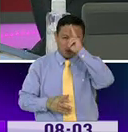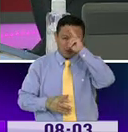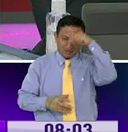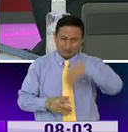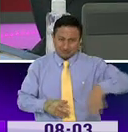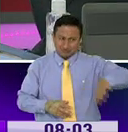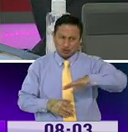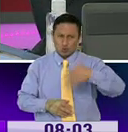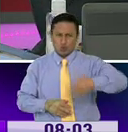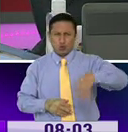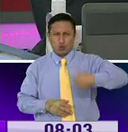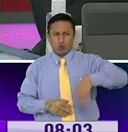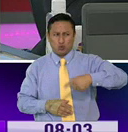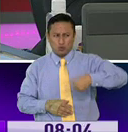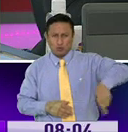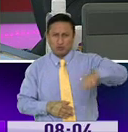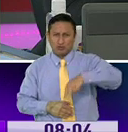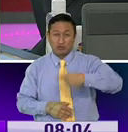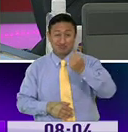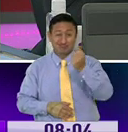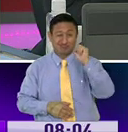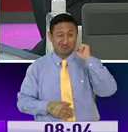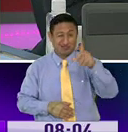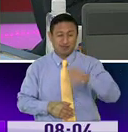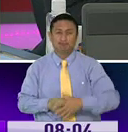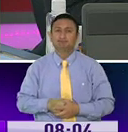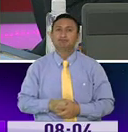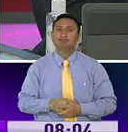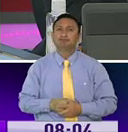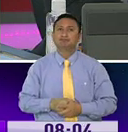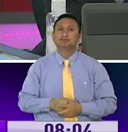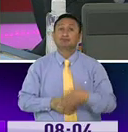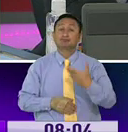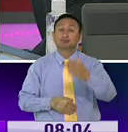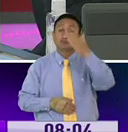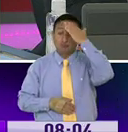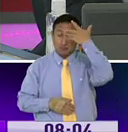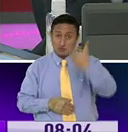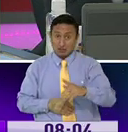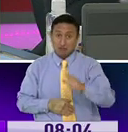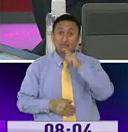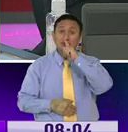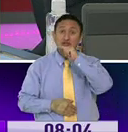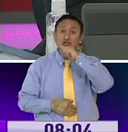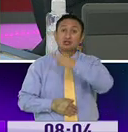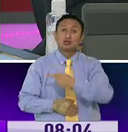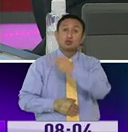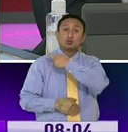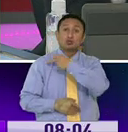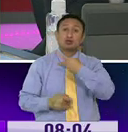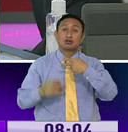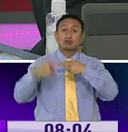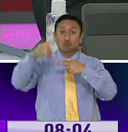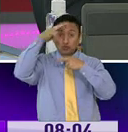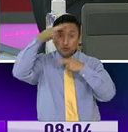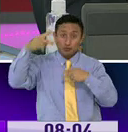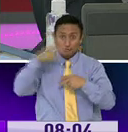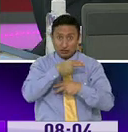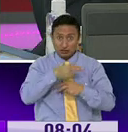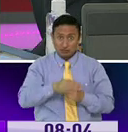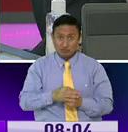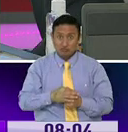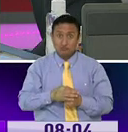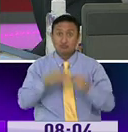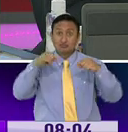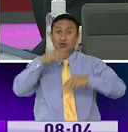increíble y con mucho dinero. Señor secretario, se tiene detectado de dónde provienen estas noticias falsas. Esto que se